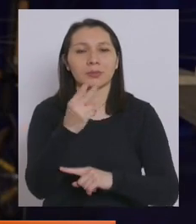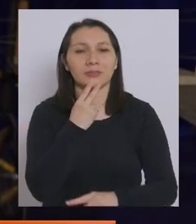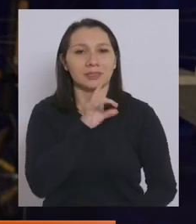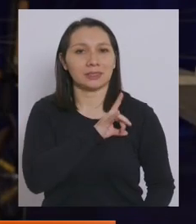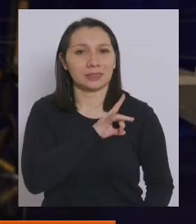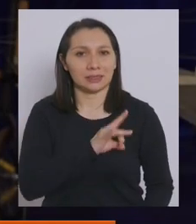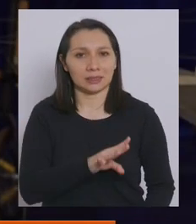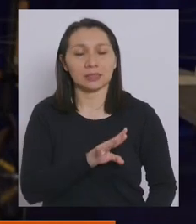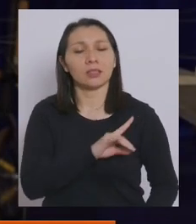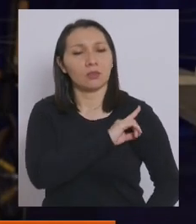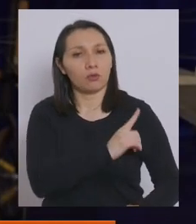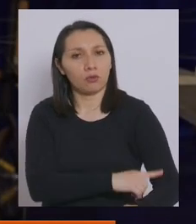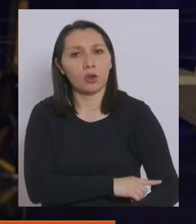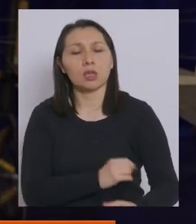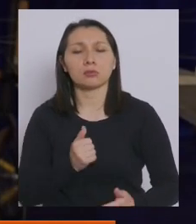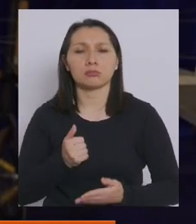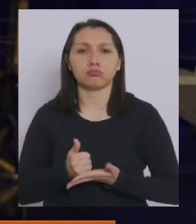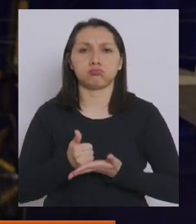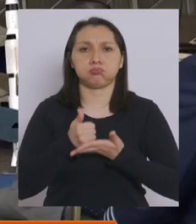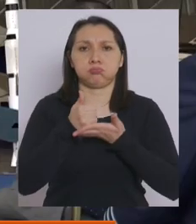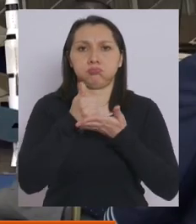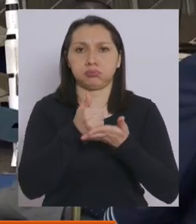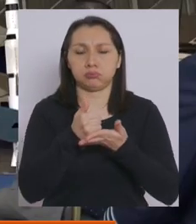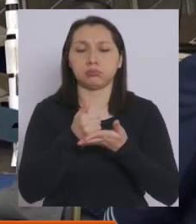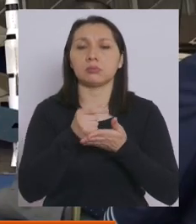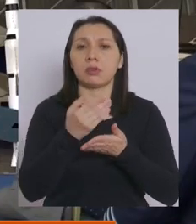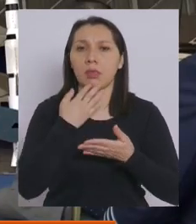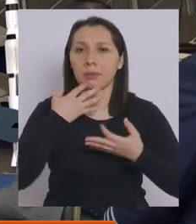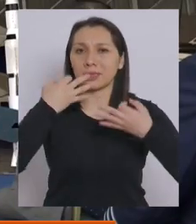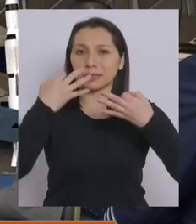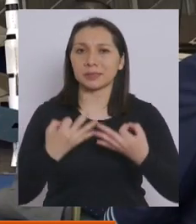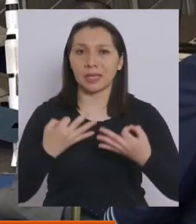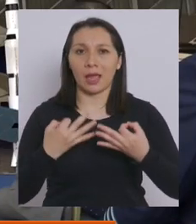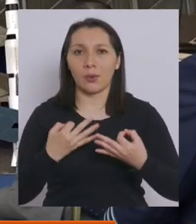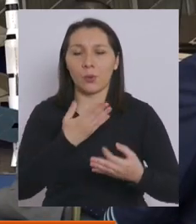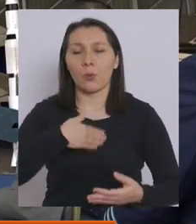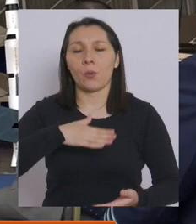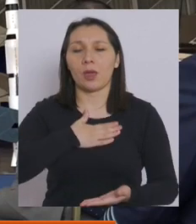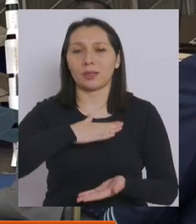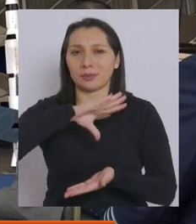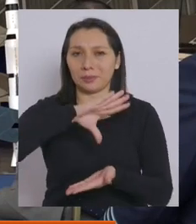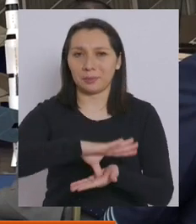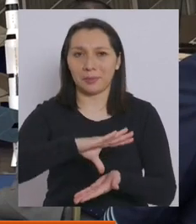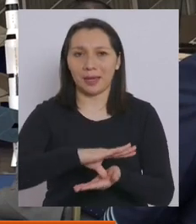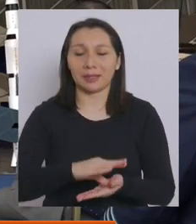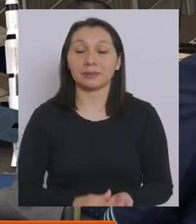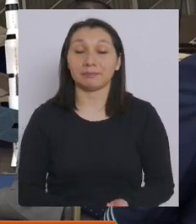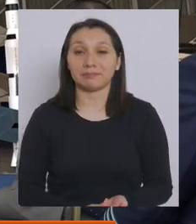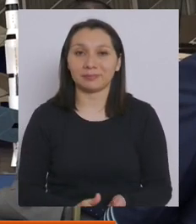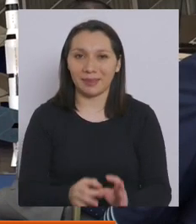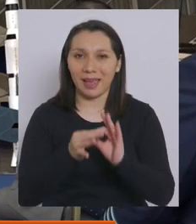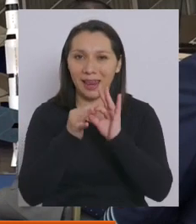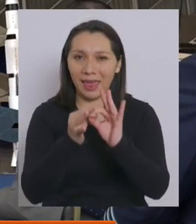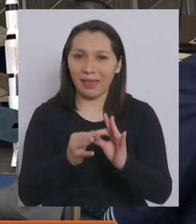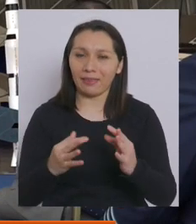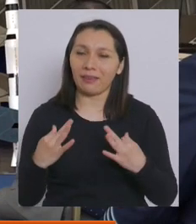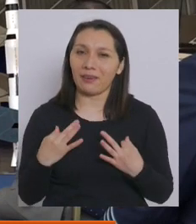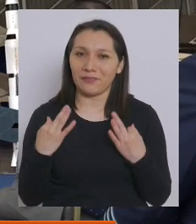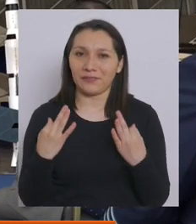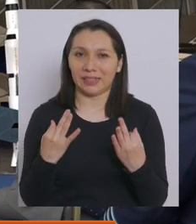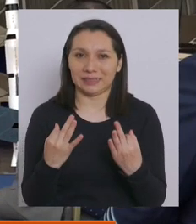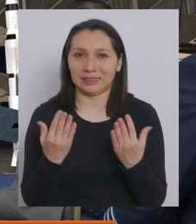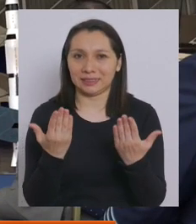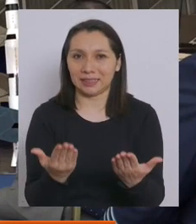y fortalecer la soberanía y la seguridad en nuestro país. Agradezco y felicito